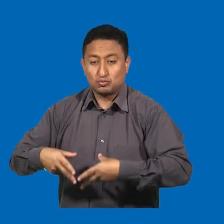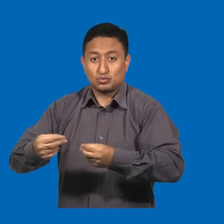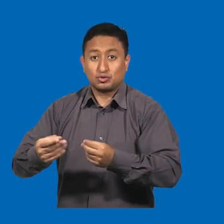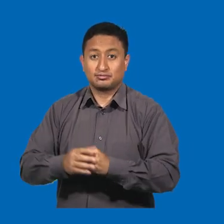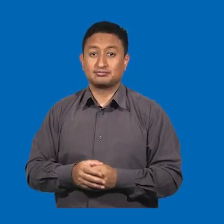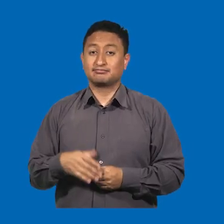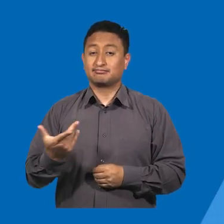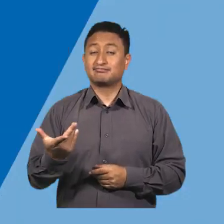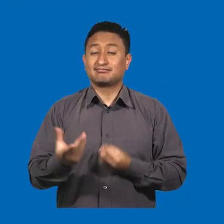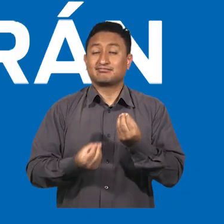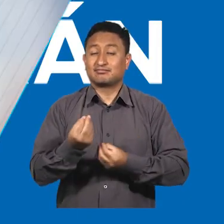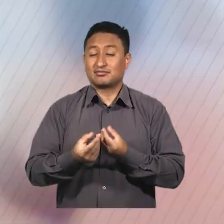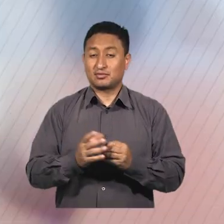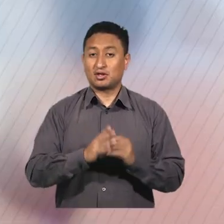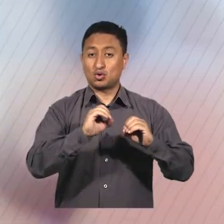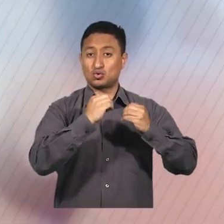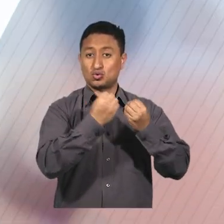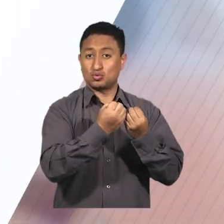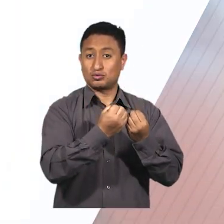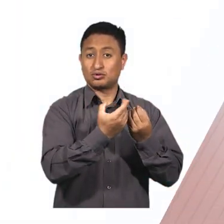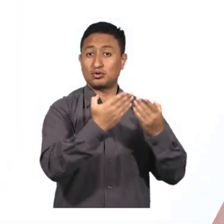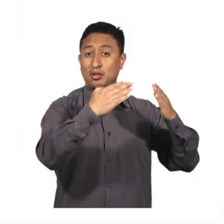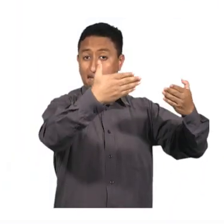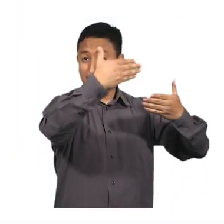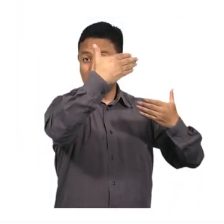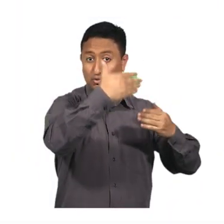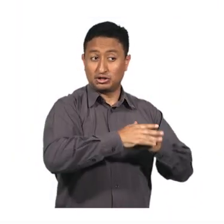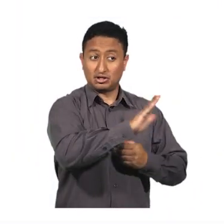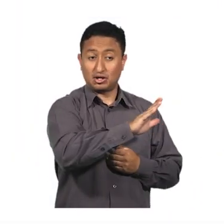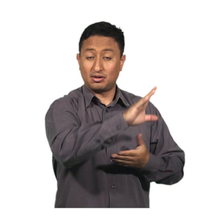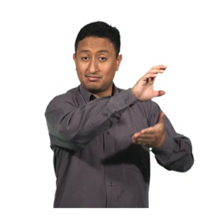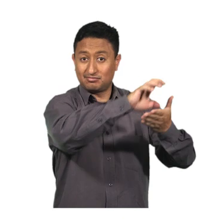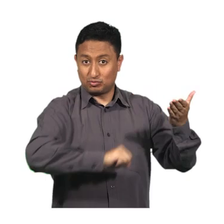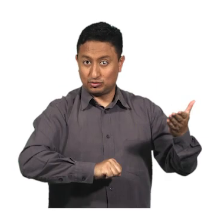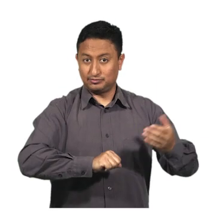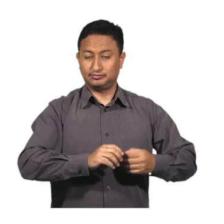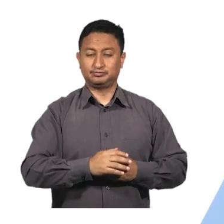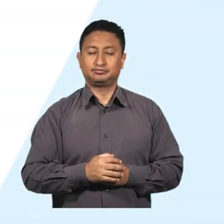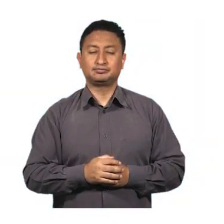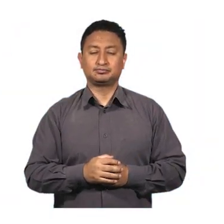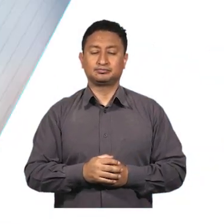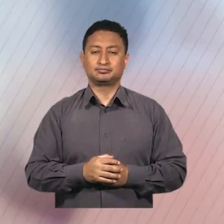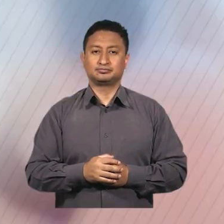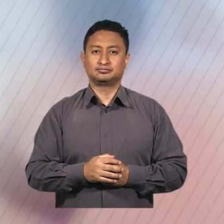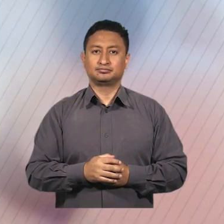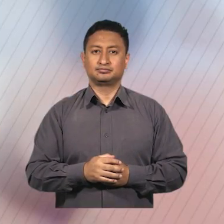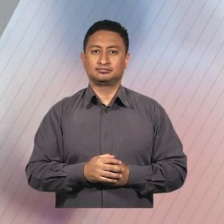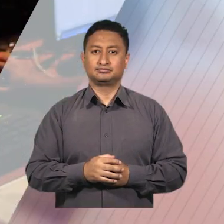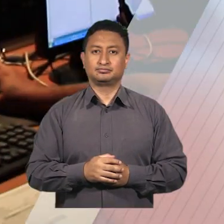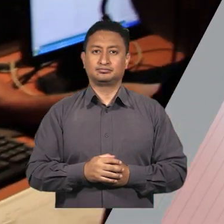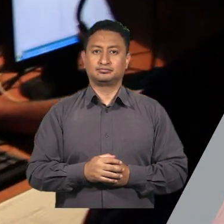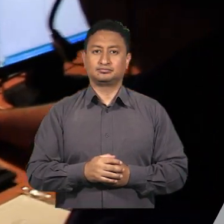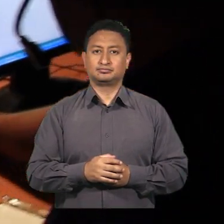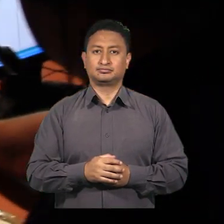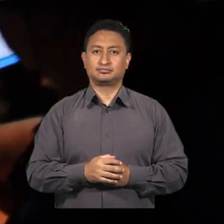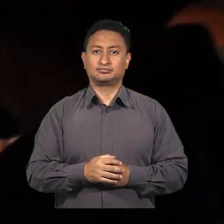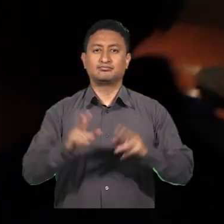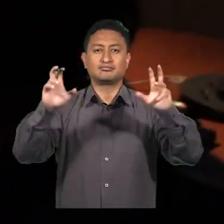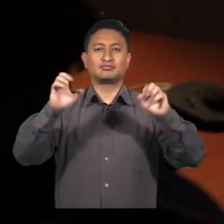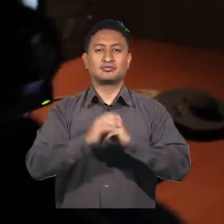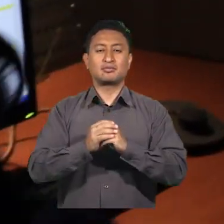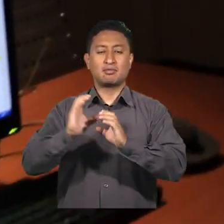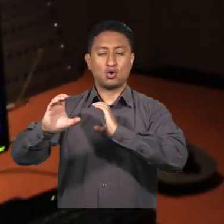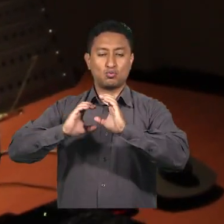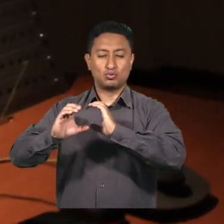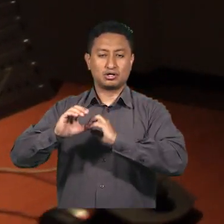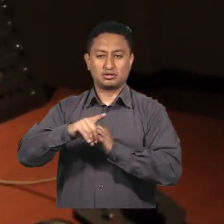actividades se imputarán al gasto o a la promoción electoral, según sea el caso. En el caso de los medios de